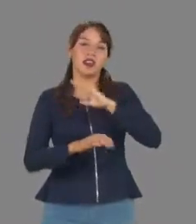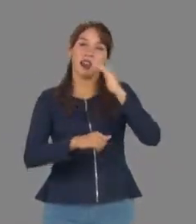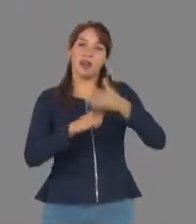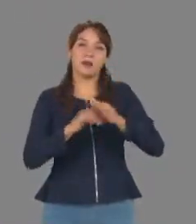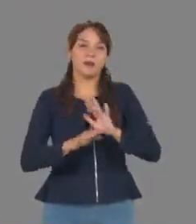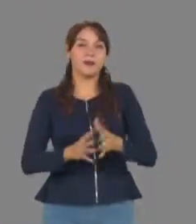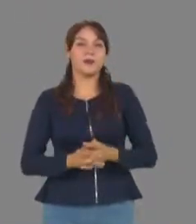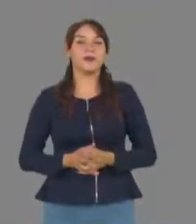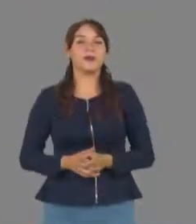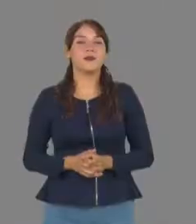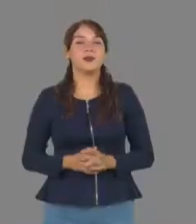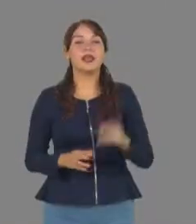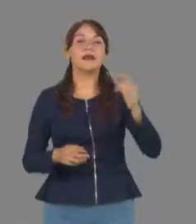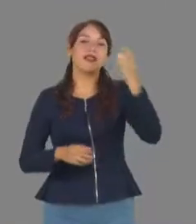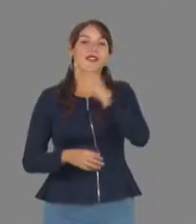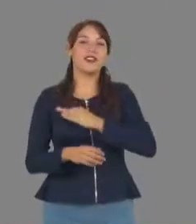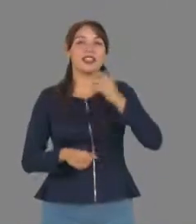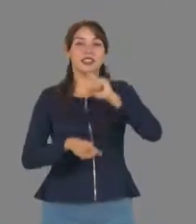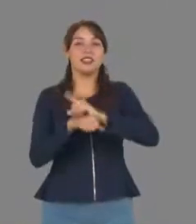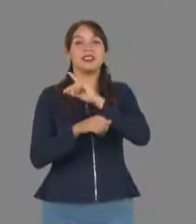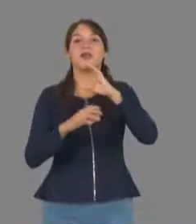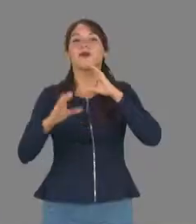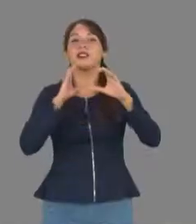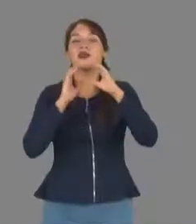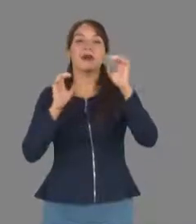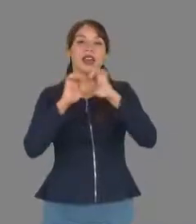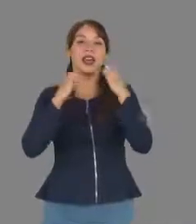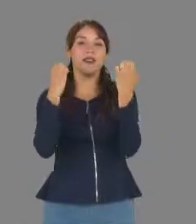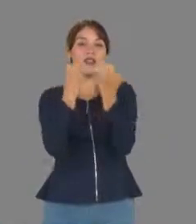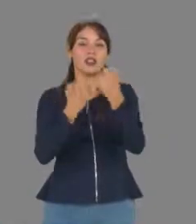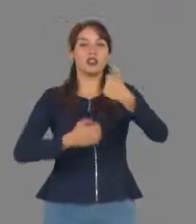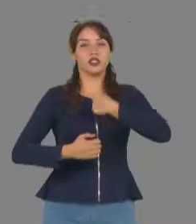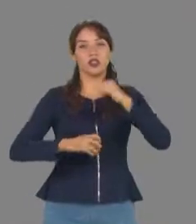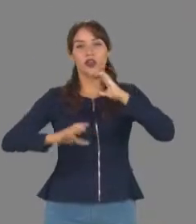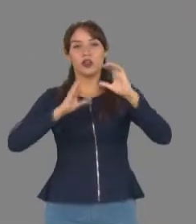Se celebró el Día del Comunicador en la UAD con el evento Yo Comunico.